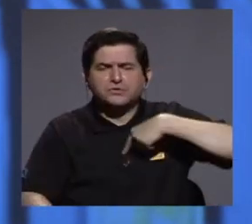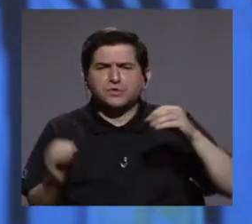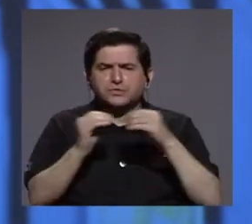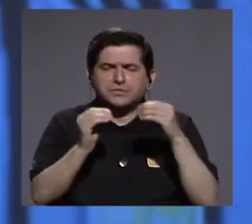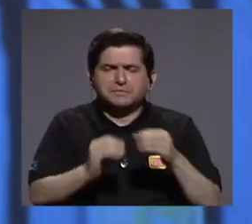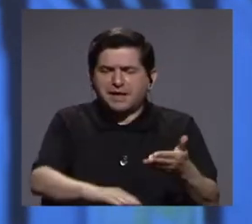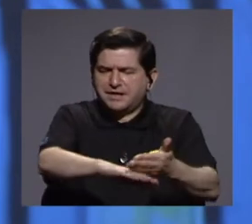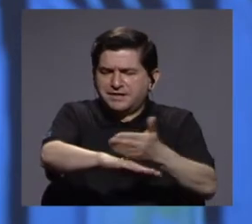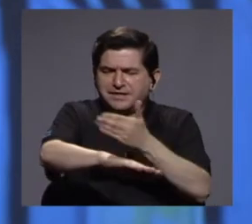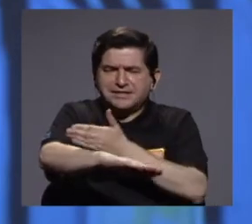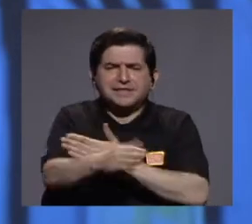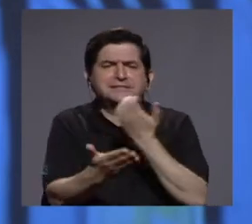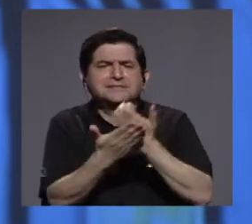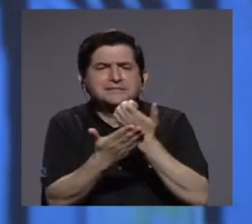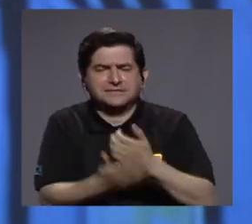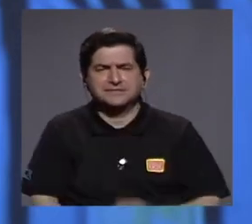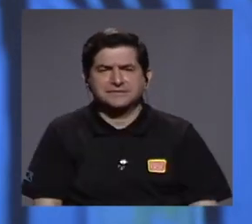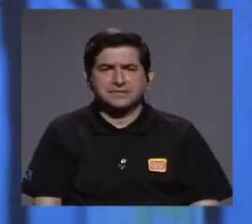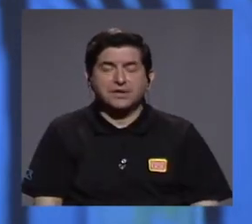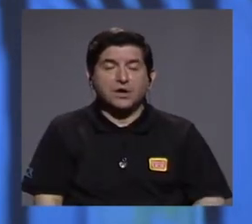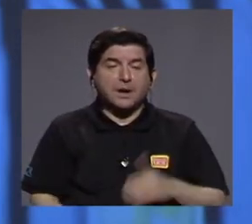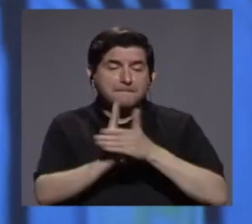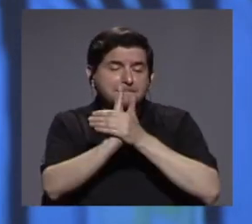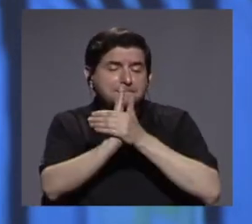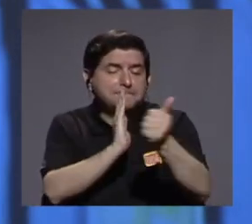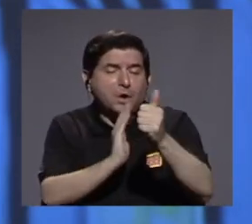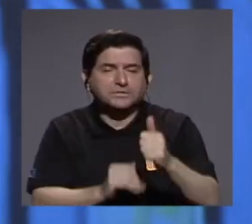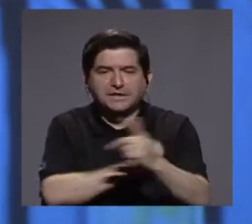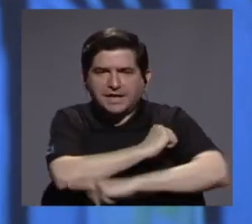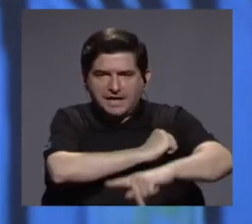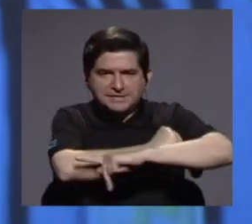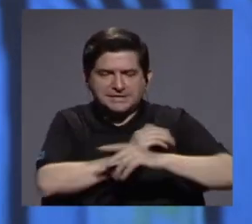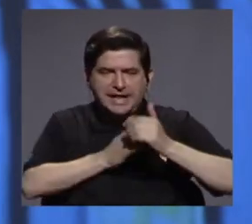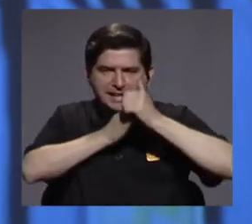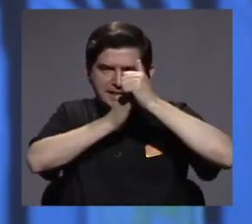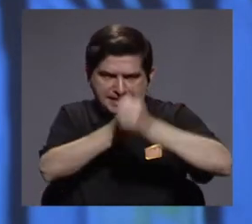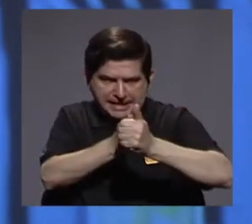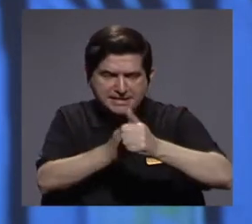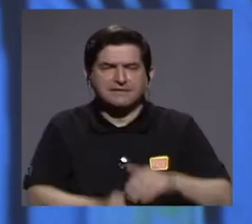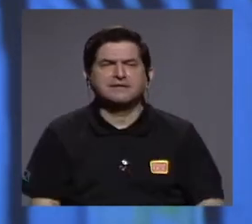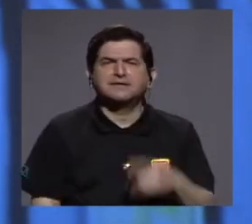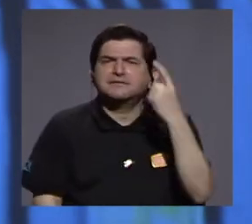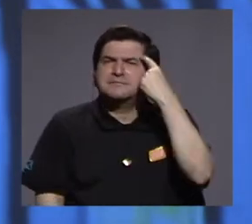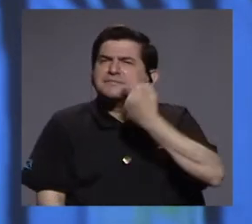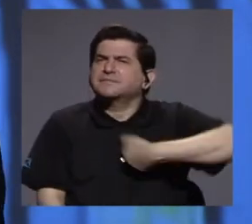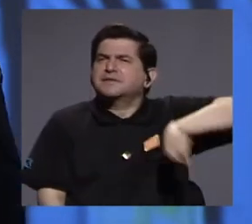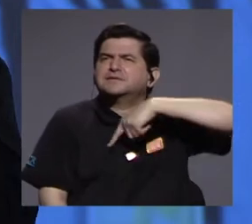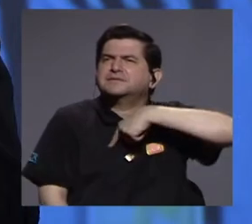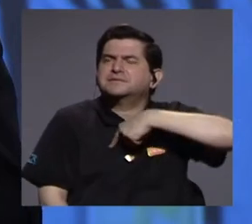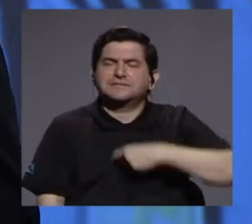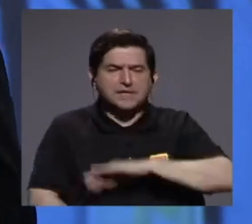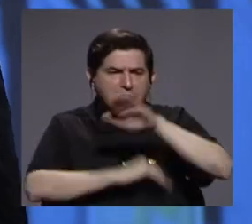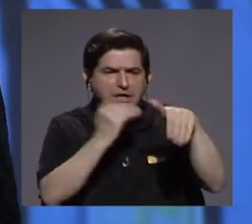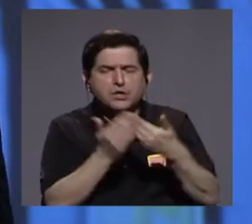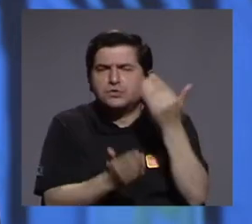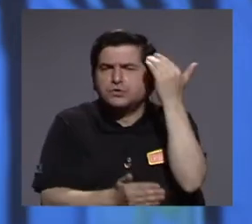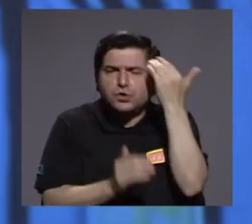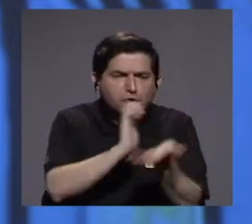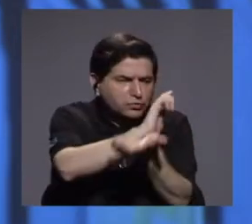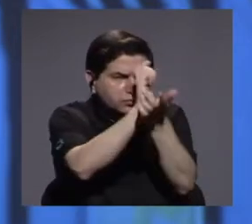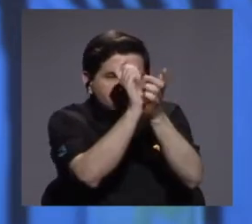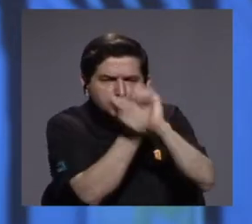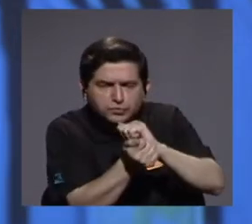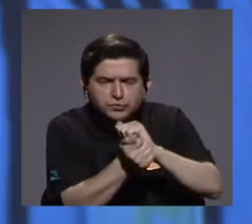crecimiento económico, cómo logramos poder potenciar nuestro país como líder, cómo pensábamos en transformar todo ese conocimiento